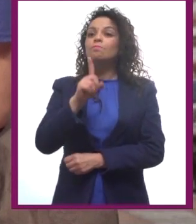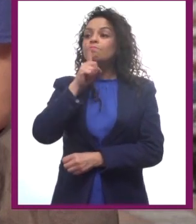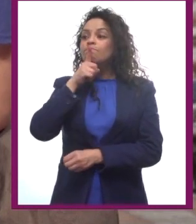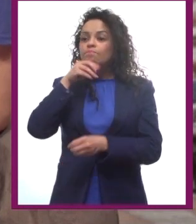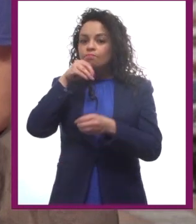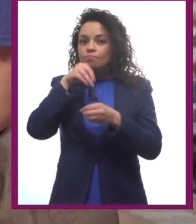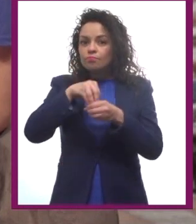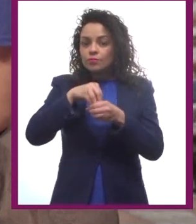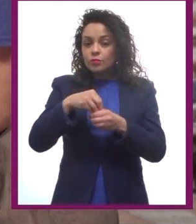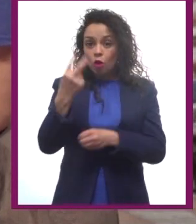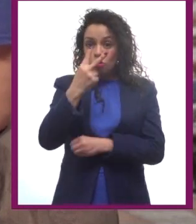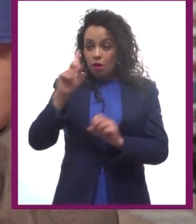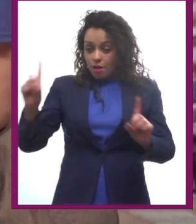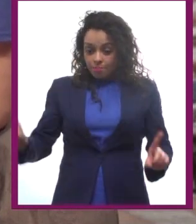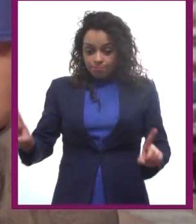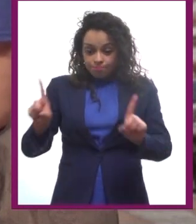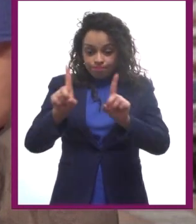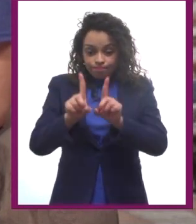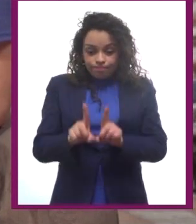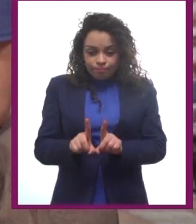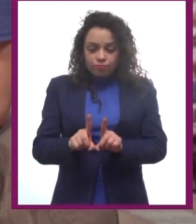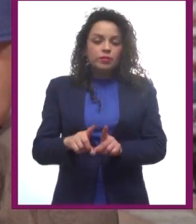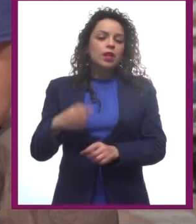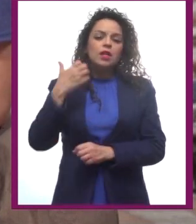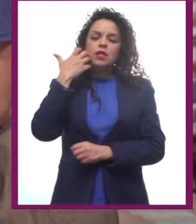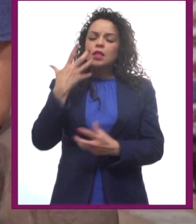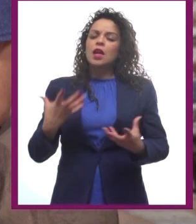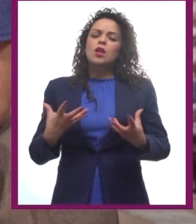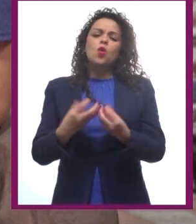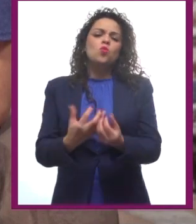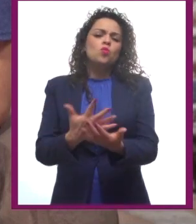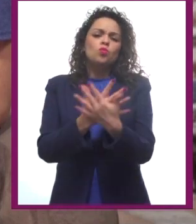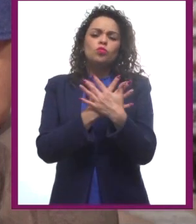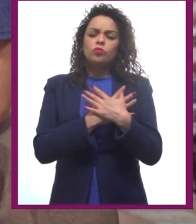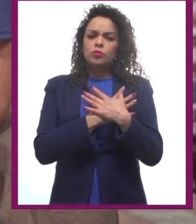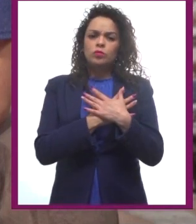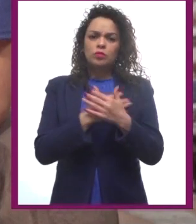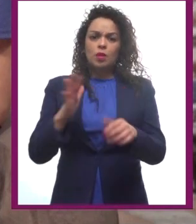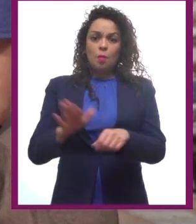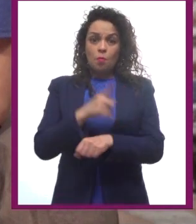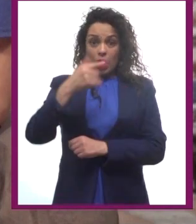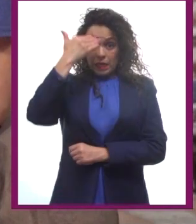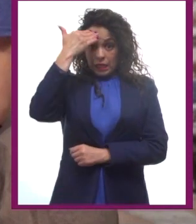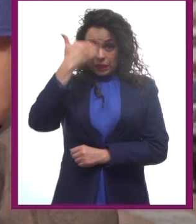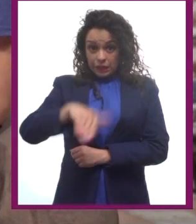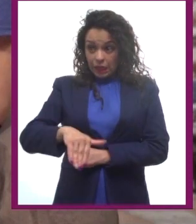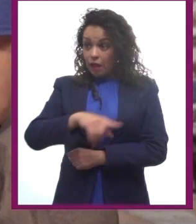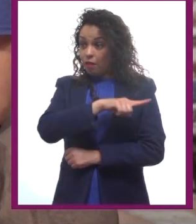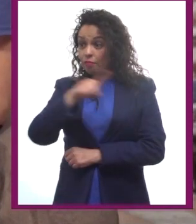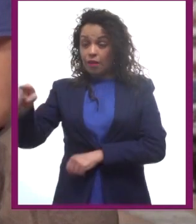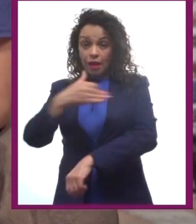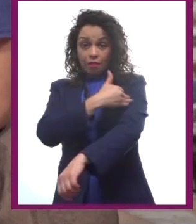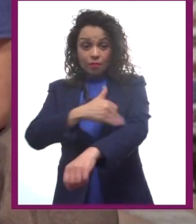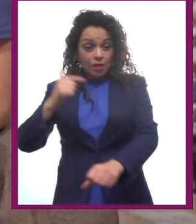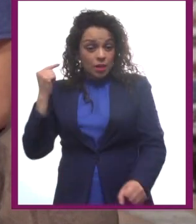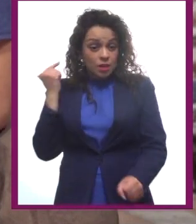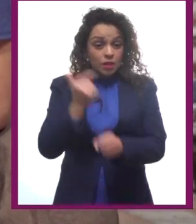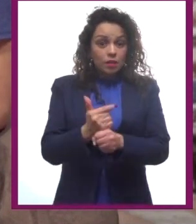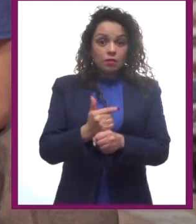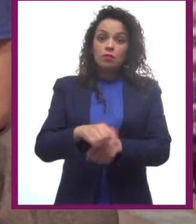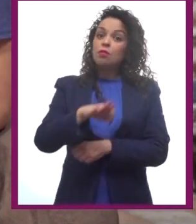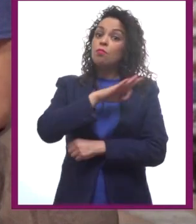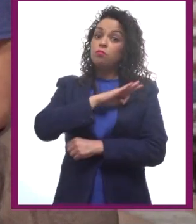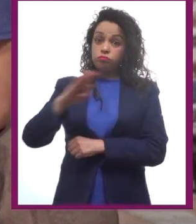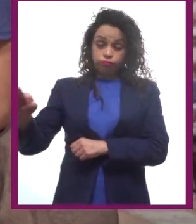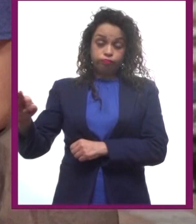tanto él como ella, hacen lo posible por estar juntos, sabiendo que si son descubiertos, pueden costarles